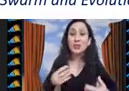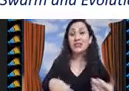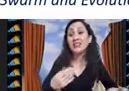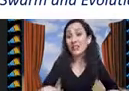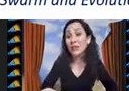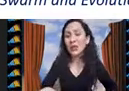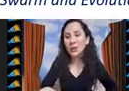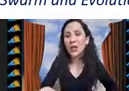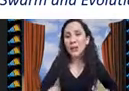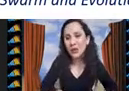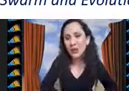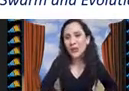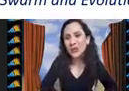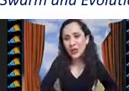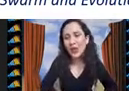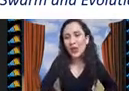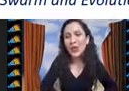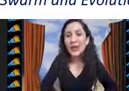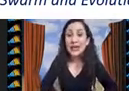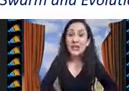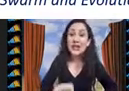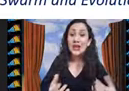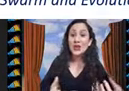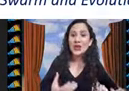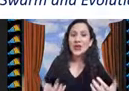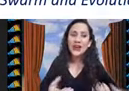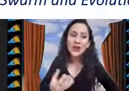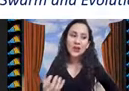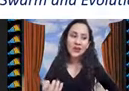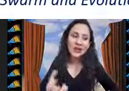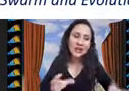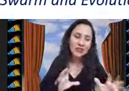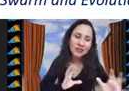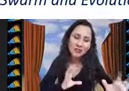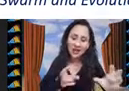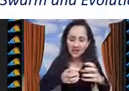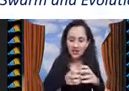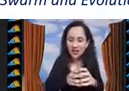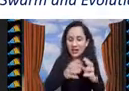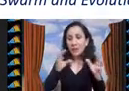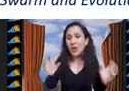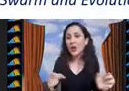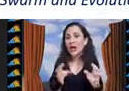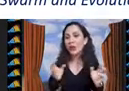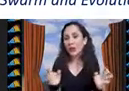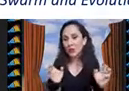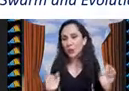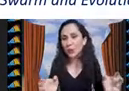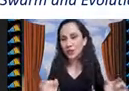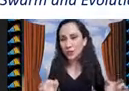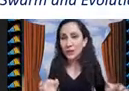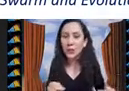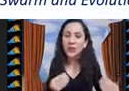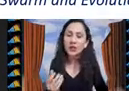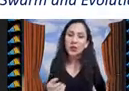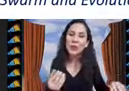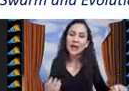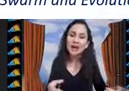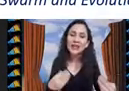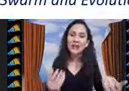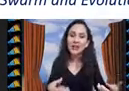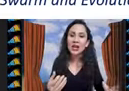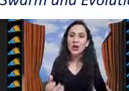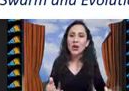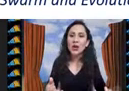grupitos pues es también un problema combinatorio en el que yo quiero hacer la mejor agrupación posible porque